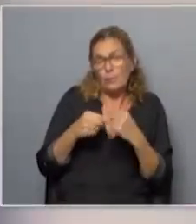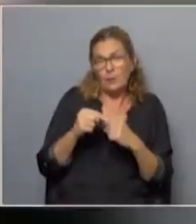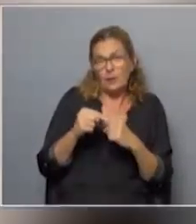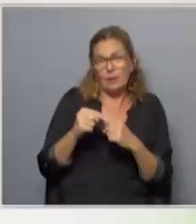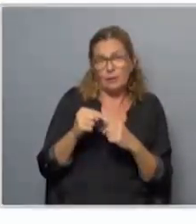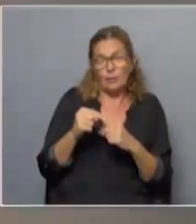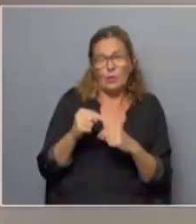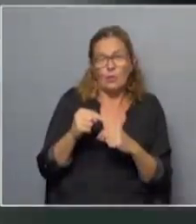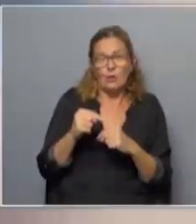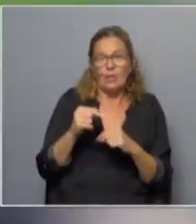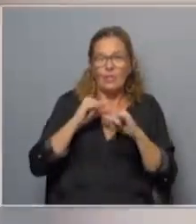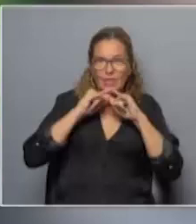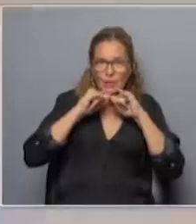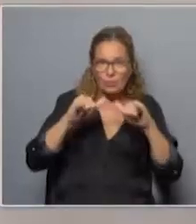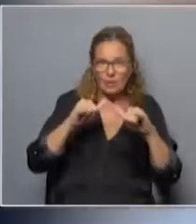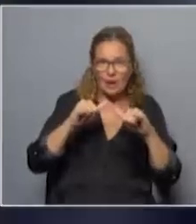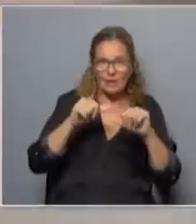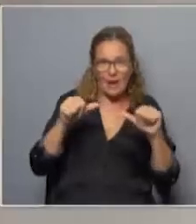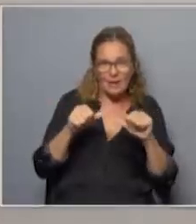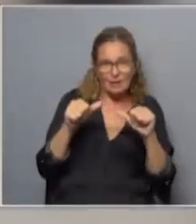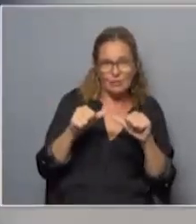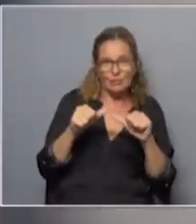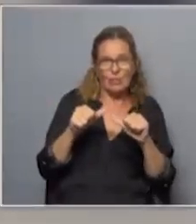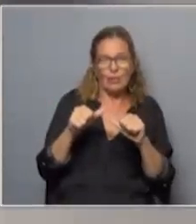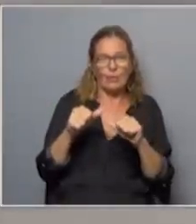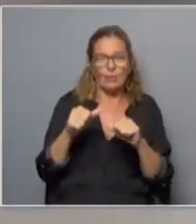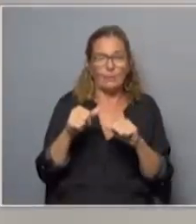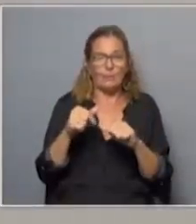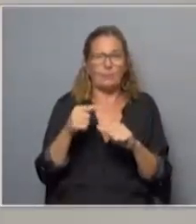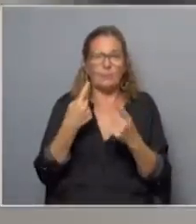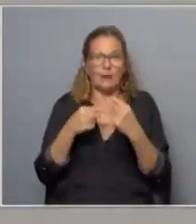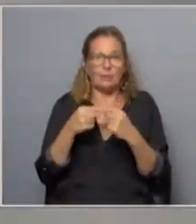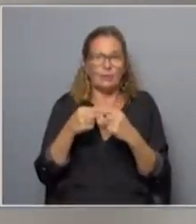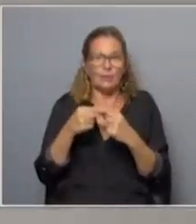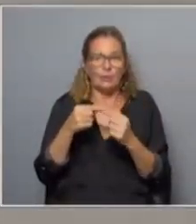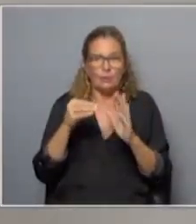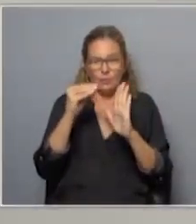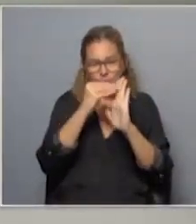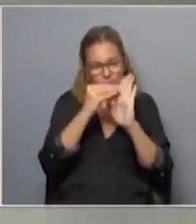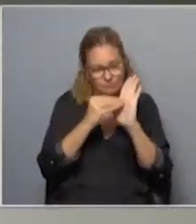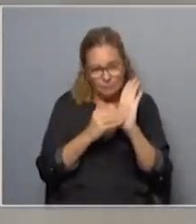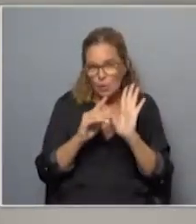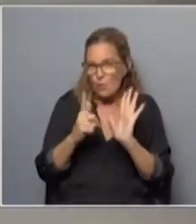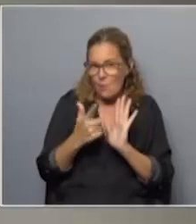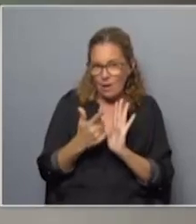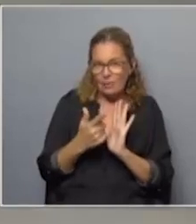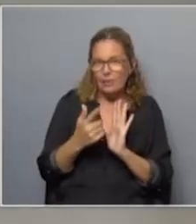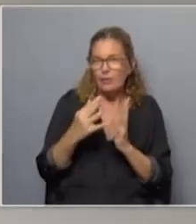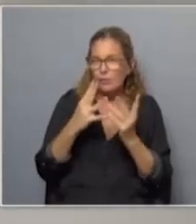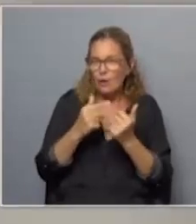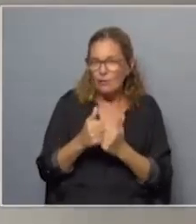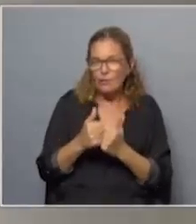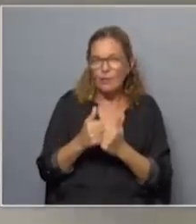obligatorio es denunciar que se han hecho en las audiencias pero no tenemos que llevar un registro. Nosotros de todas formas